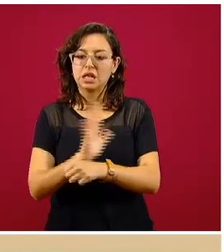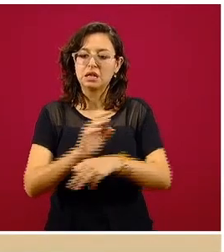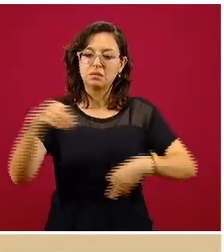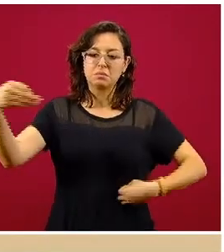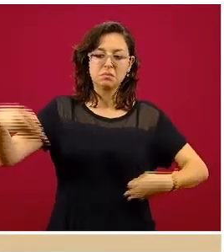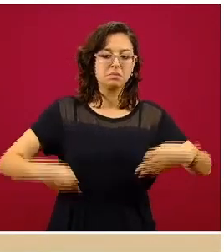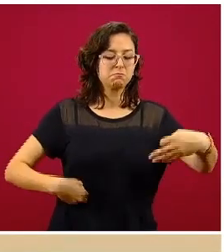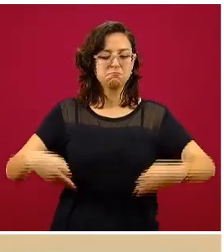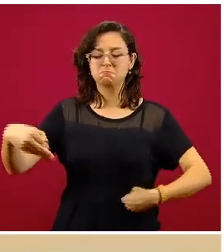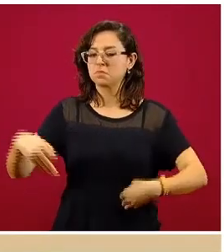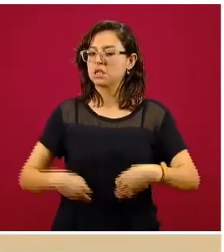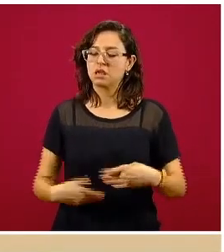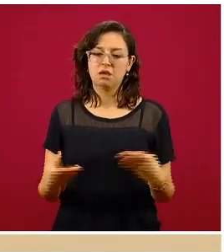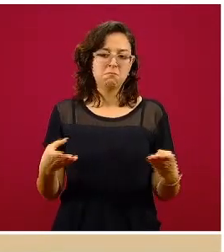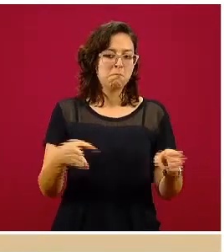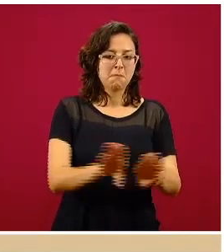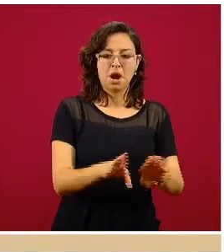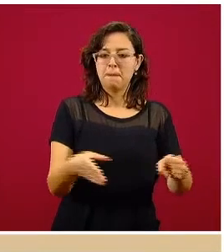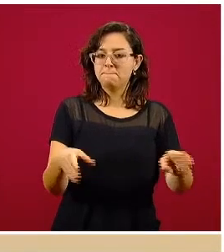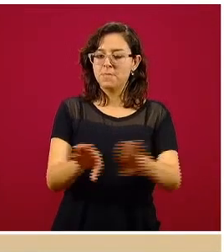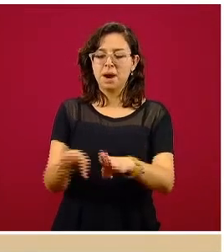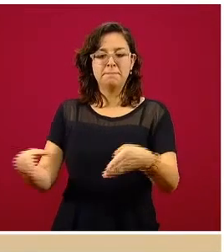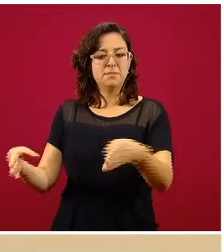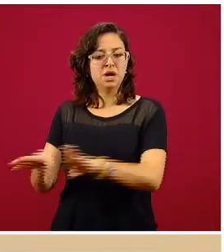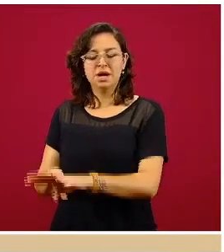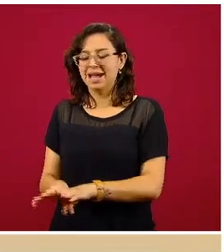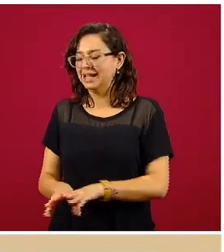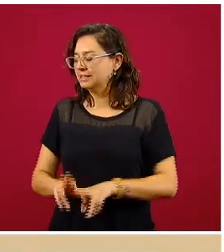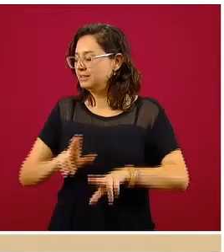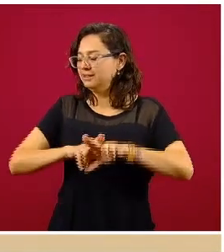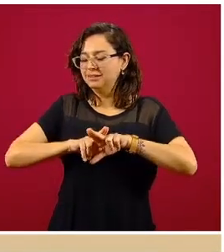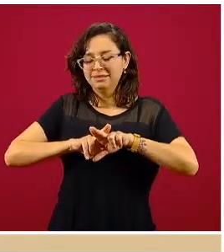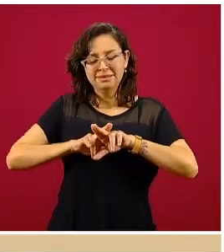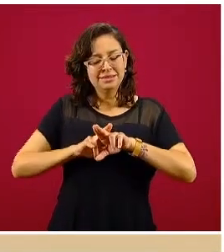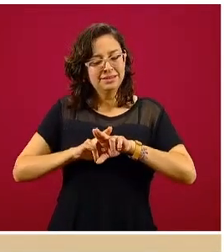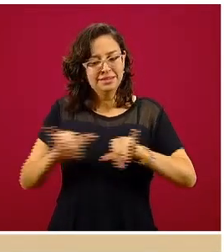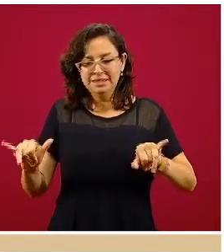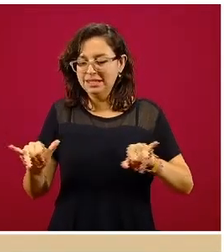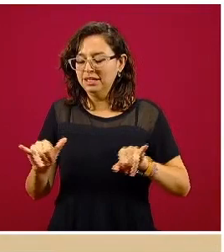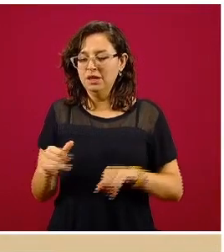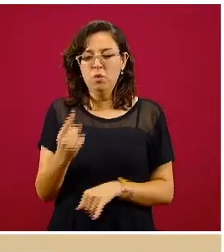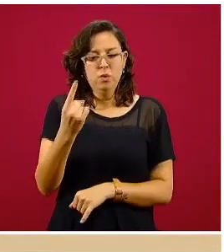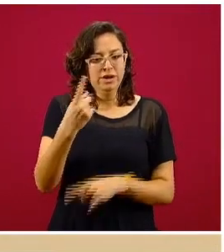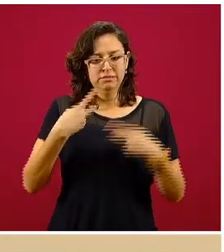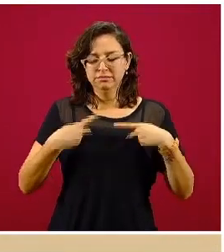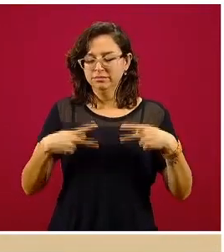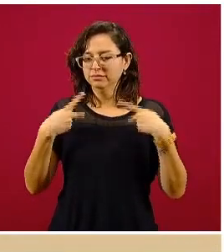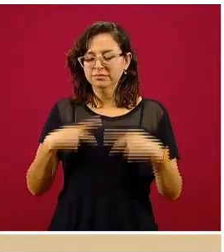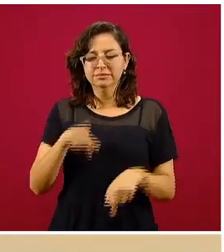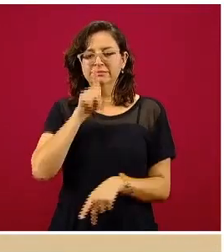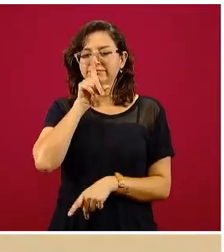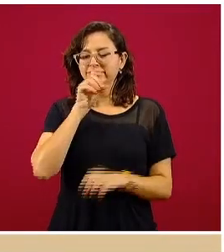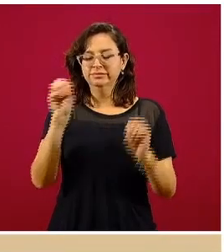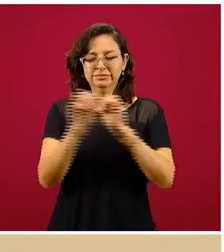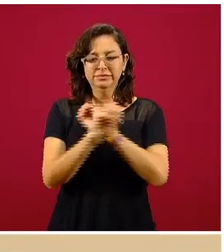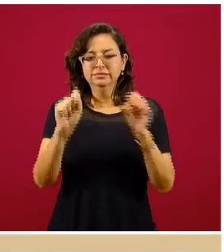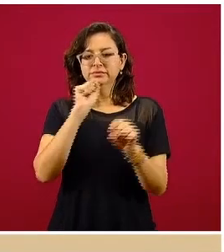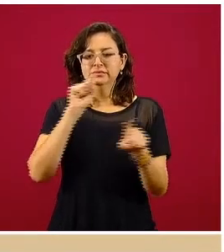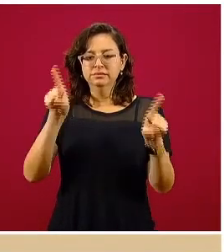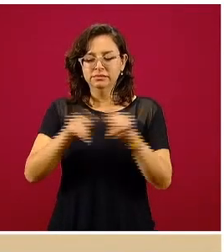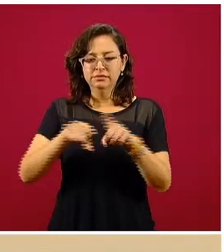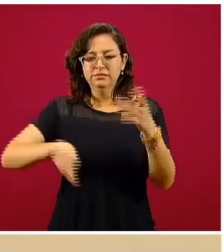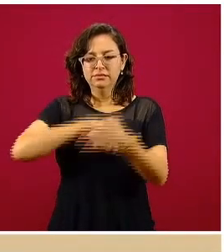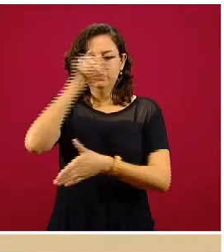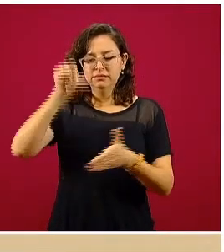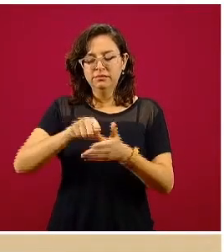teatros deben de permanecer cerrados, no se permite ningún tipo de aforo, igualmente los centros comerciales